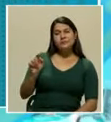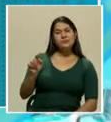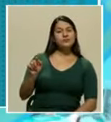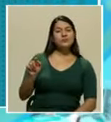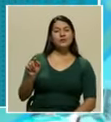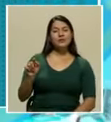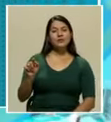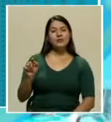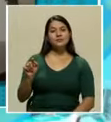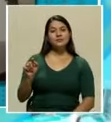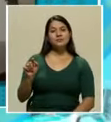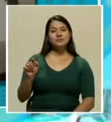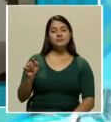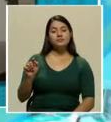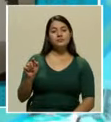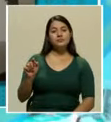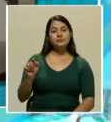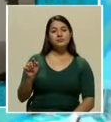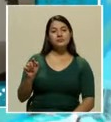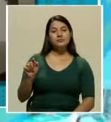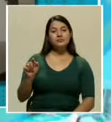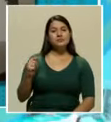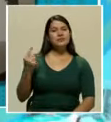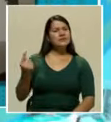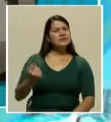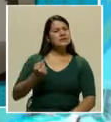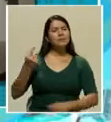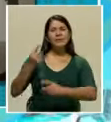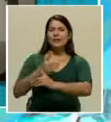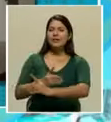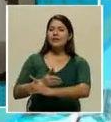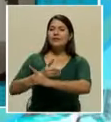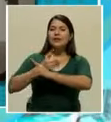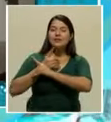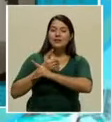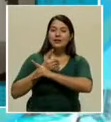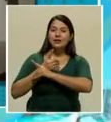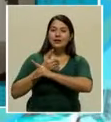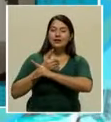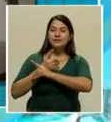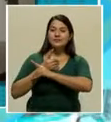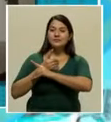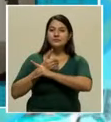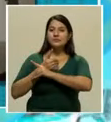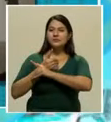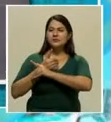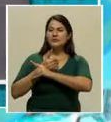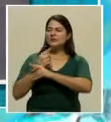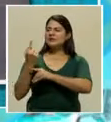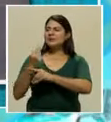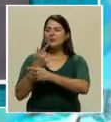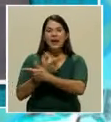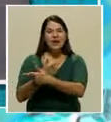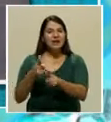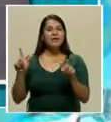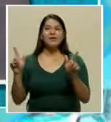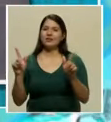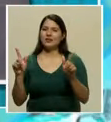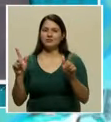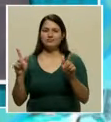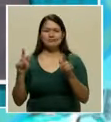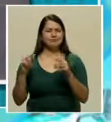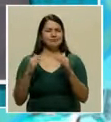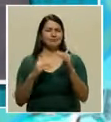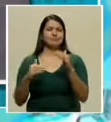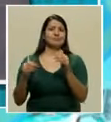defendía, más bien, la libertad sobre todas las cosas.